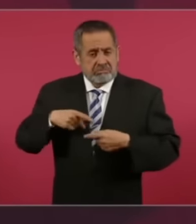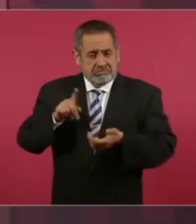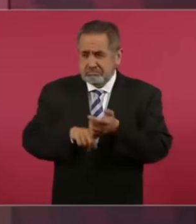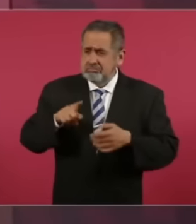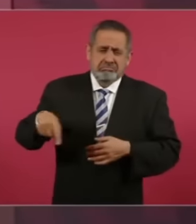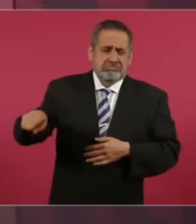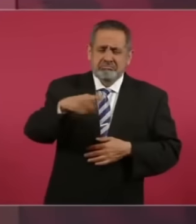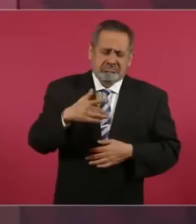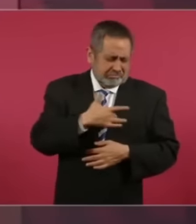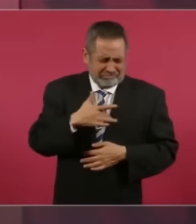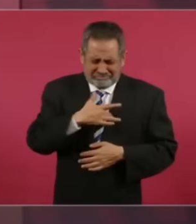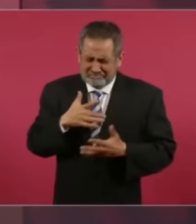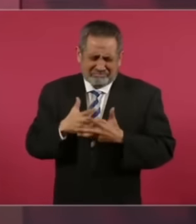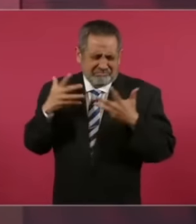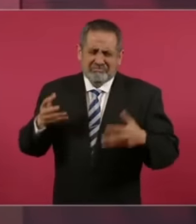Noble